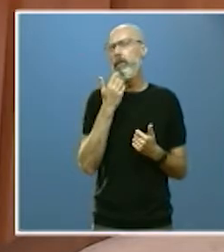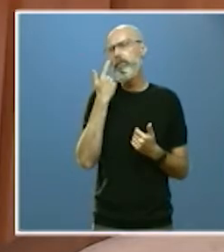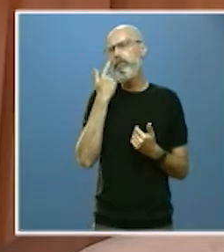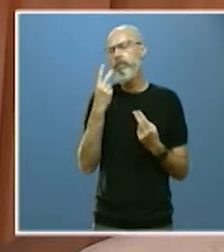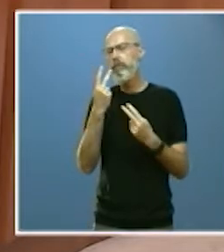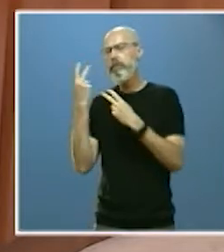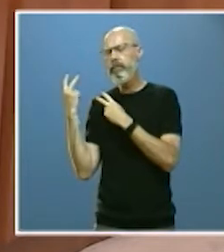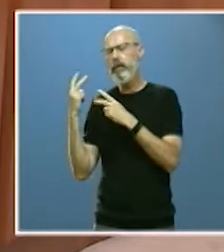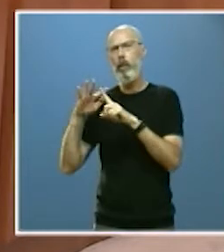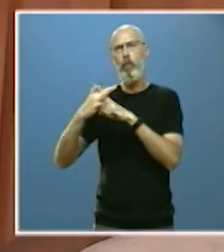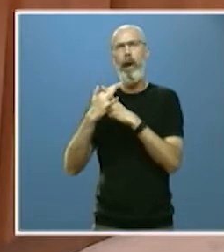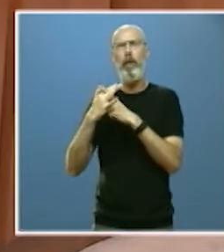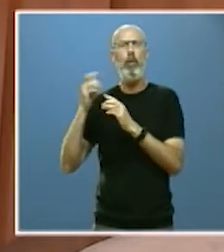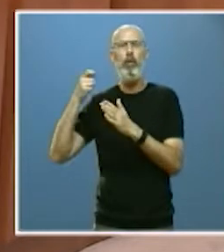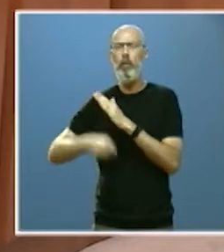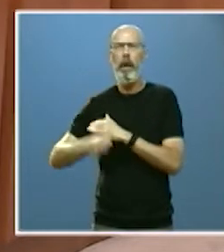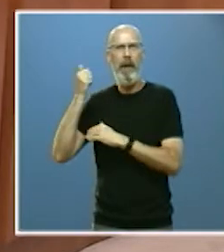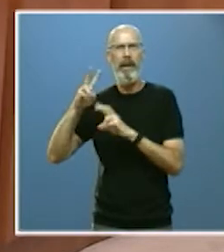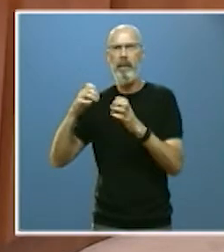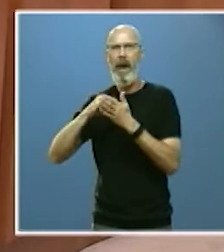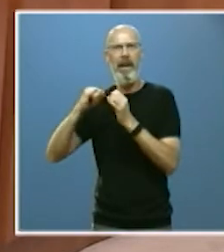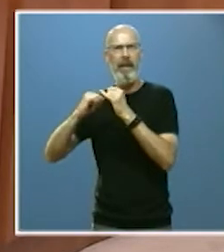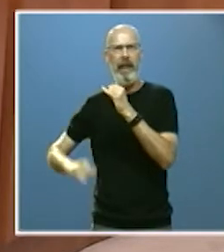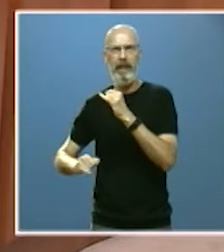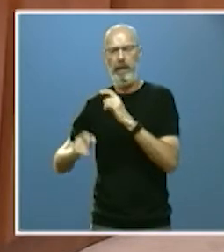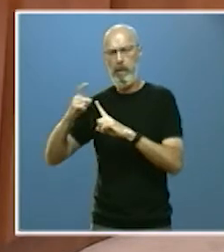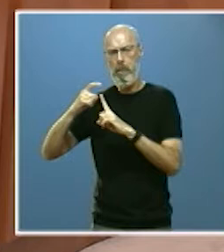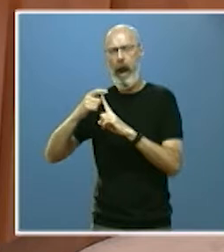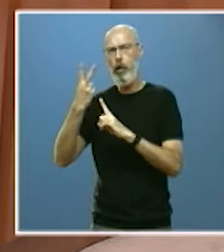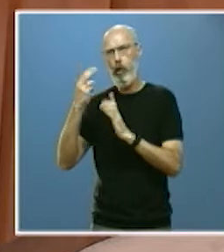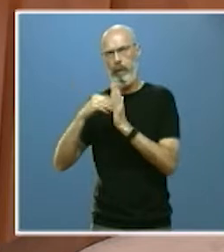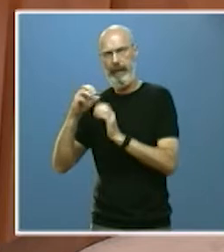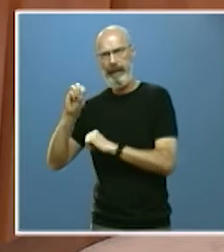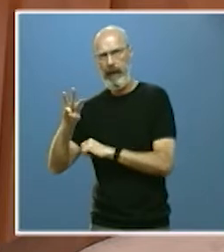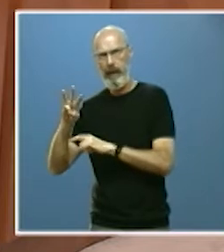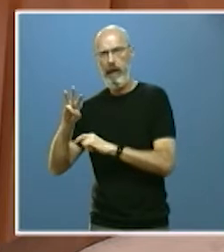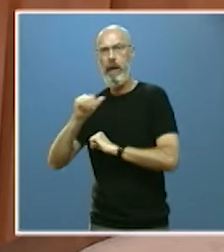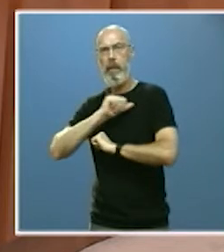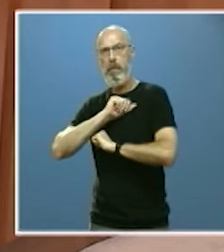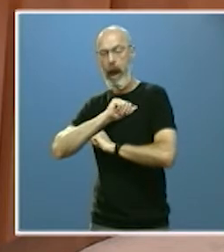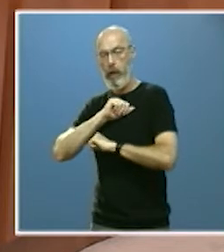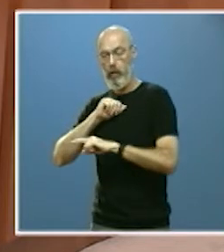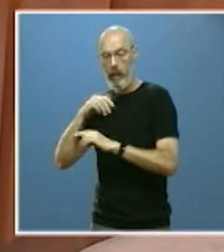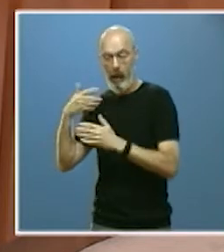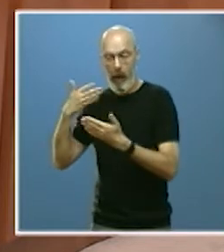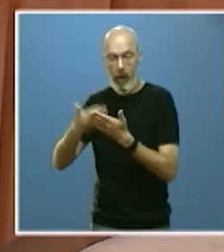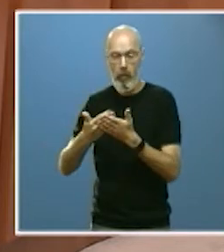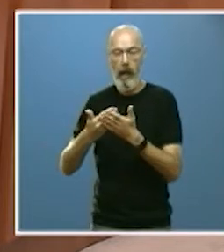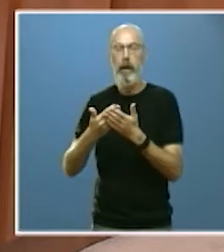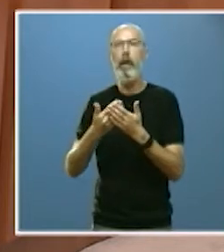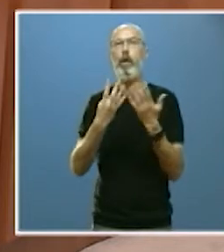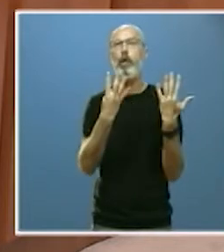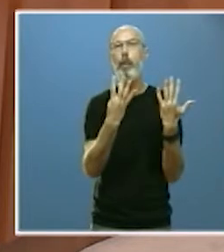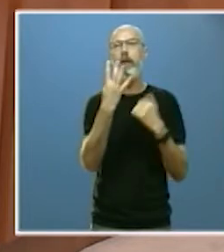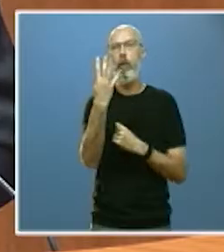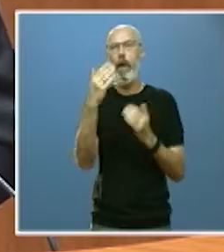no está tan lejos, mayo de 2013, el paro ha descendido en nuestra comunidad en casi 94.000